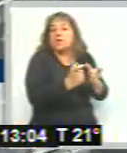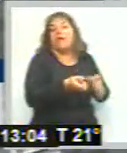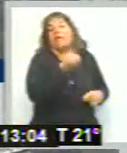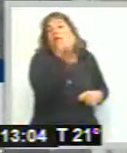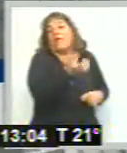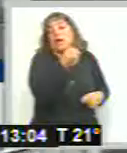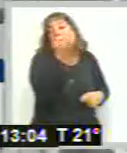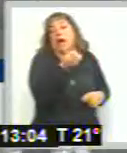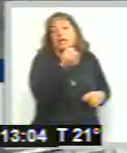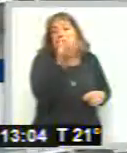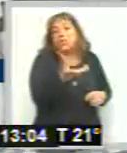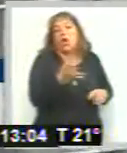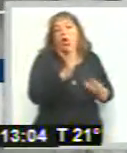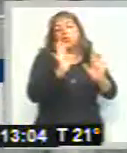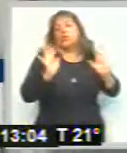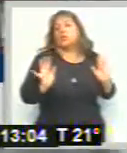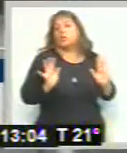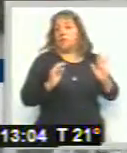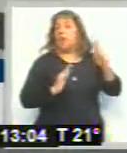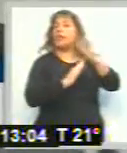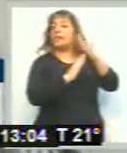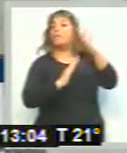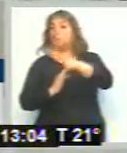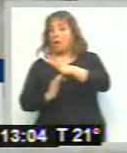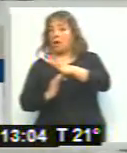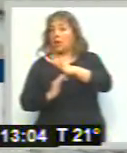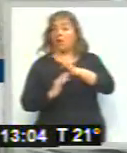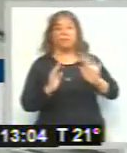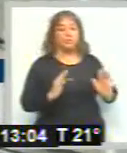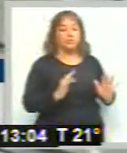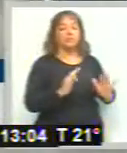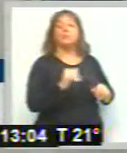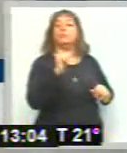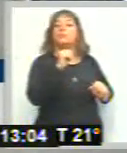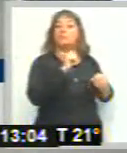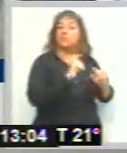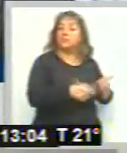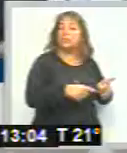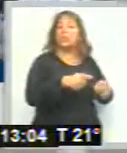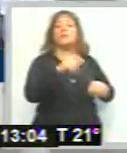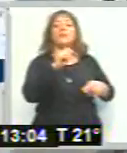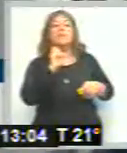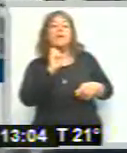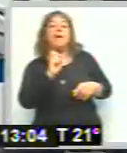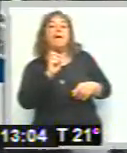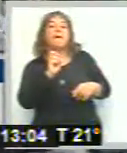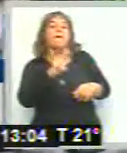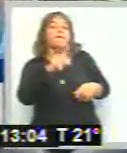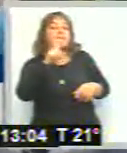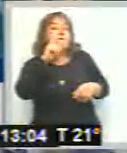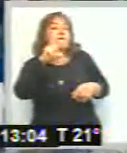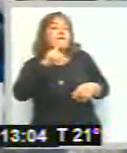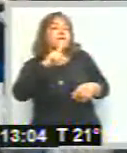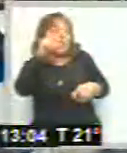declaración indagatoria ante el tribunal el imputado Viltelaxi, Daniel Octavio Viltelaxi.